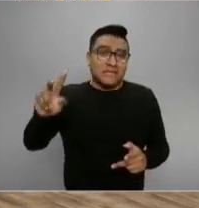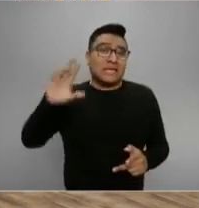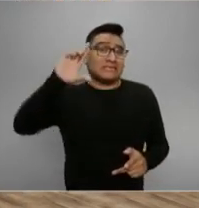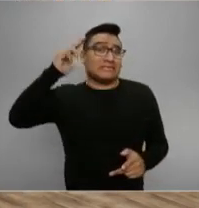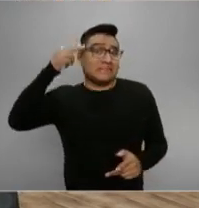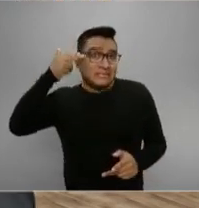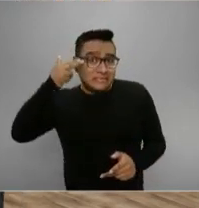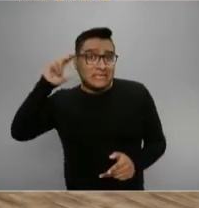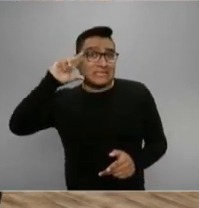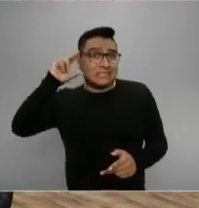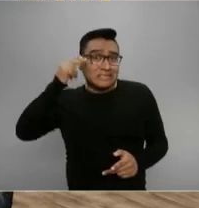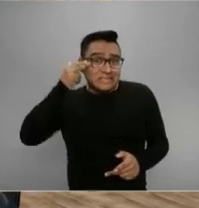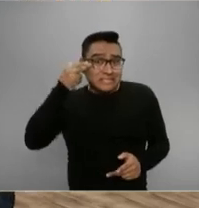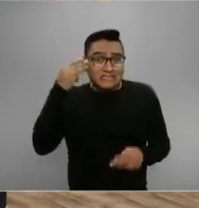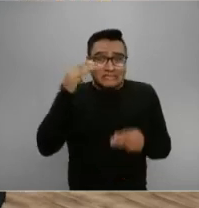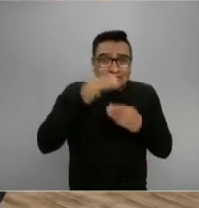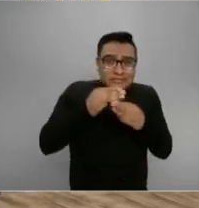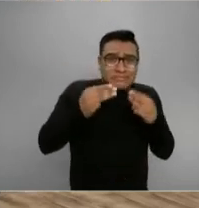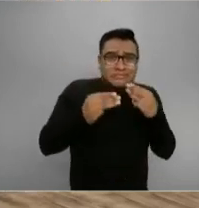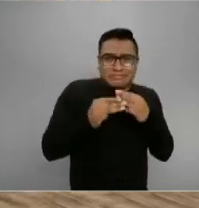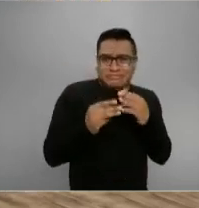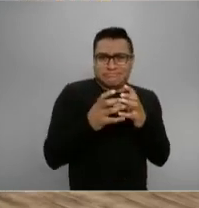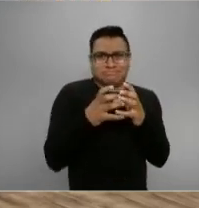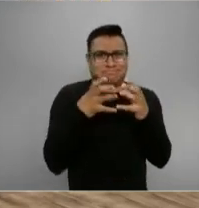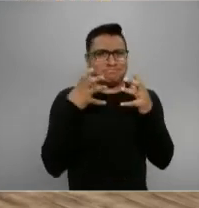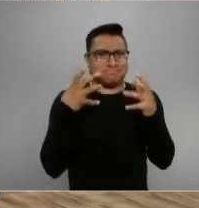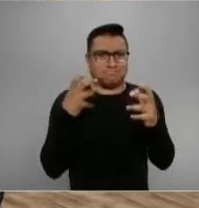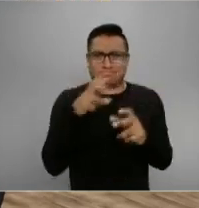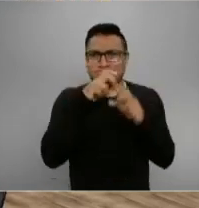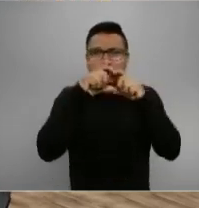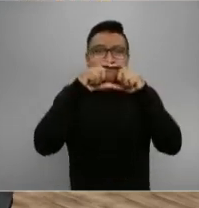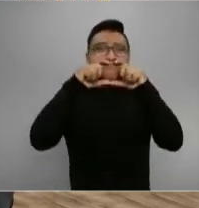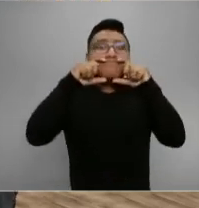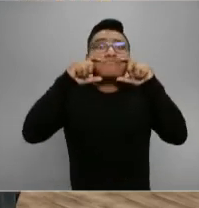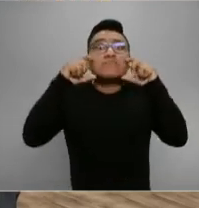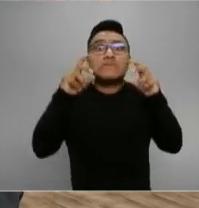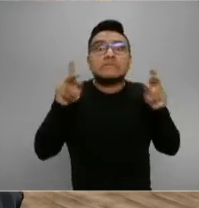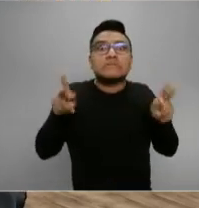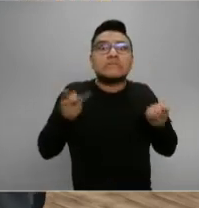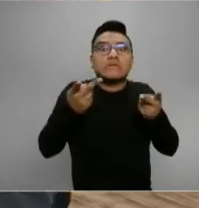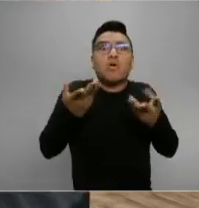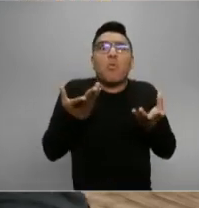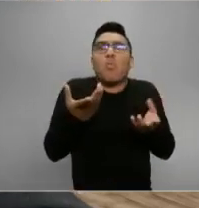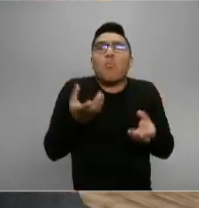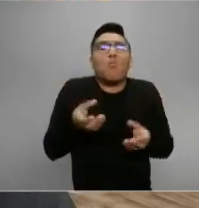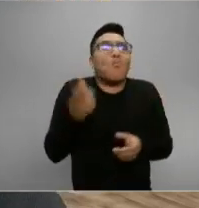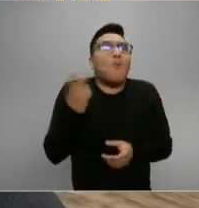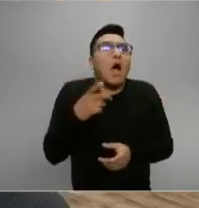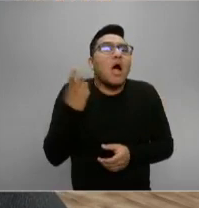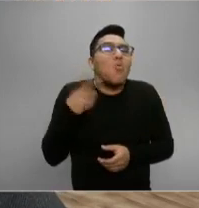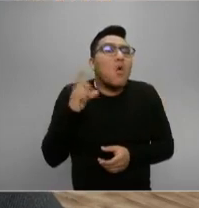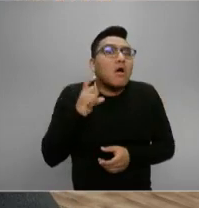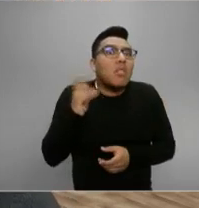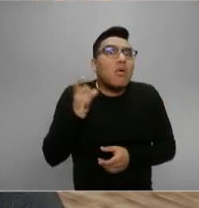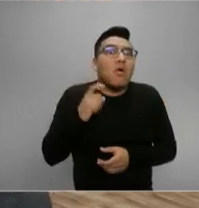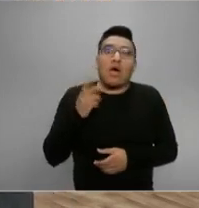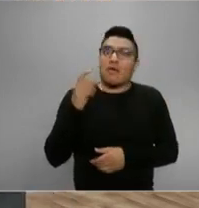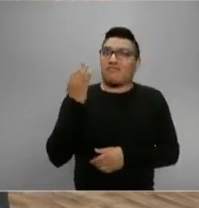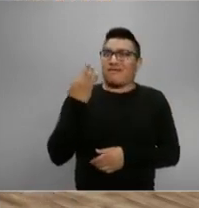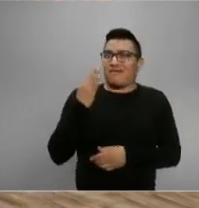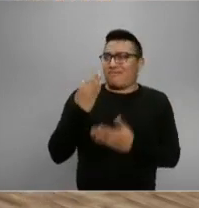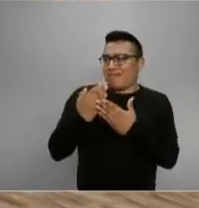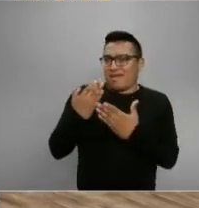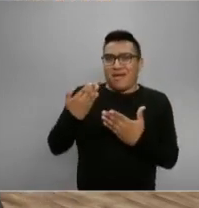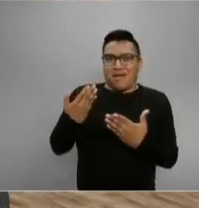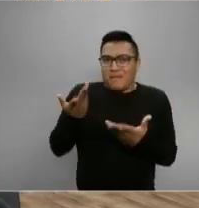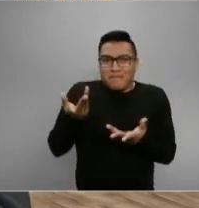China enormes cantidades de cubrebocas apenas en febrero. O sea, Álvaro, en febrero estábamos tú